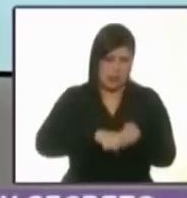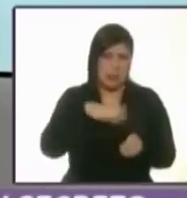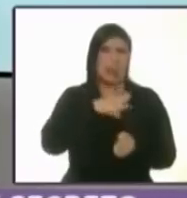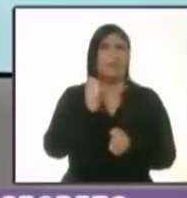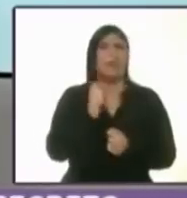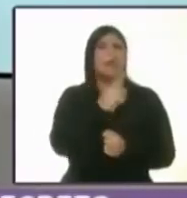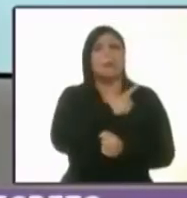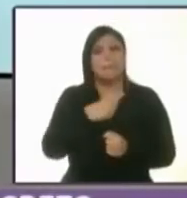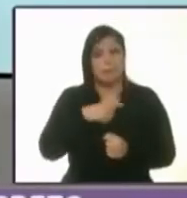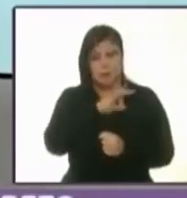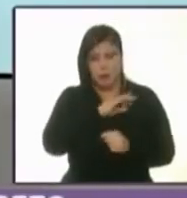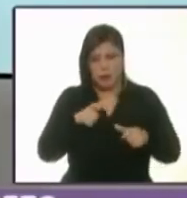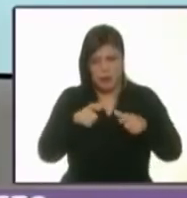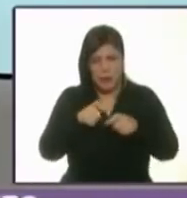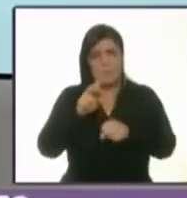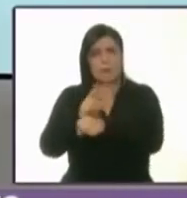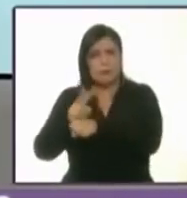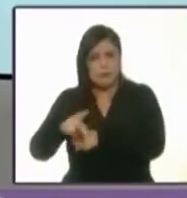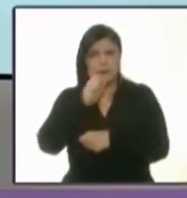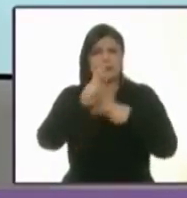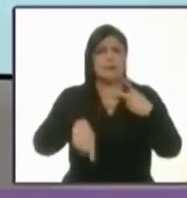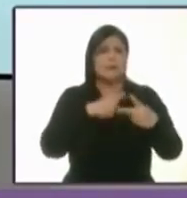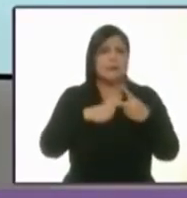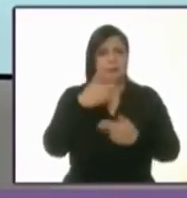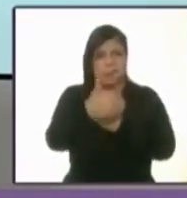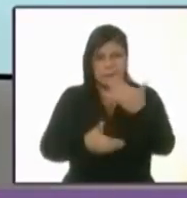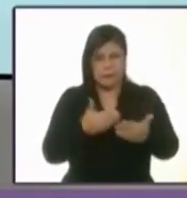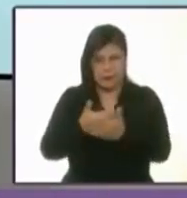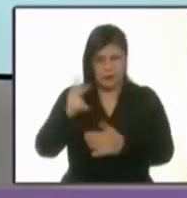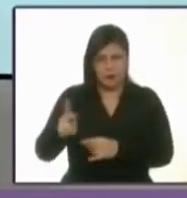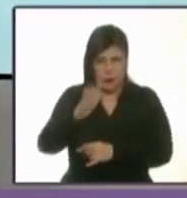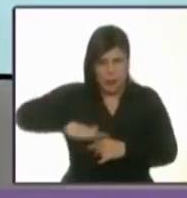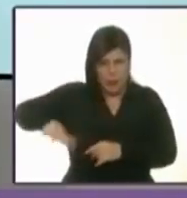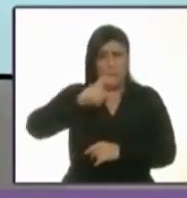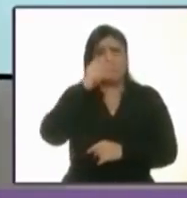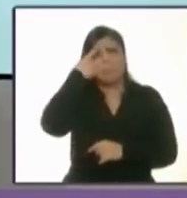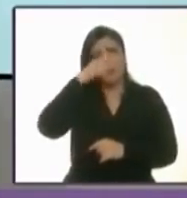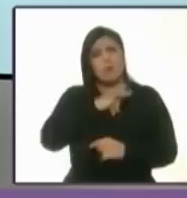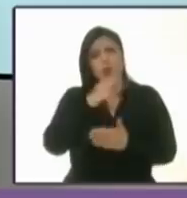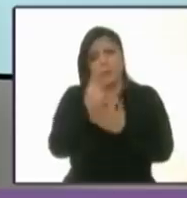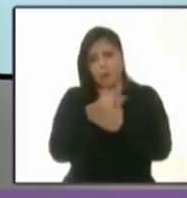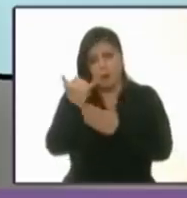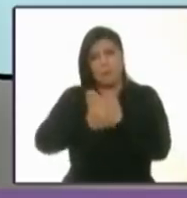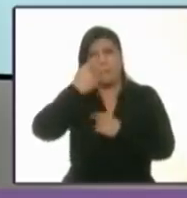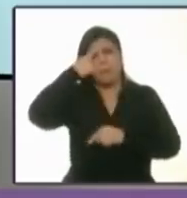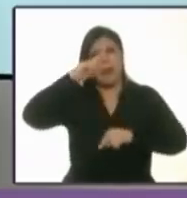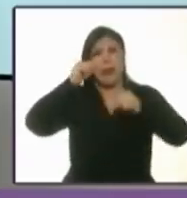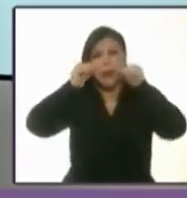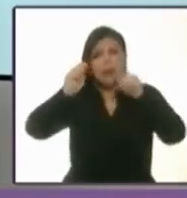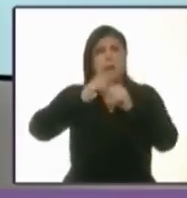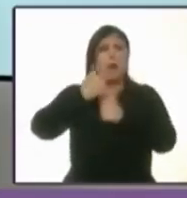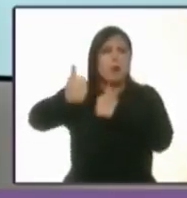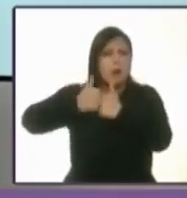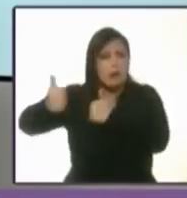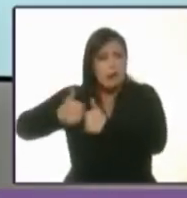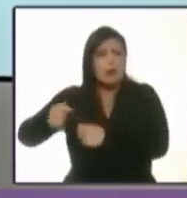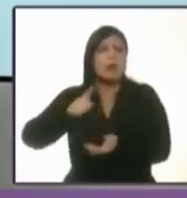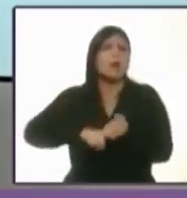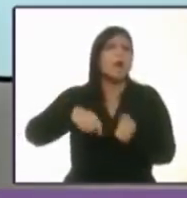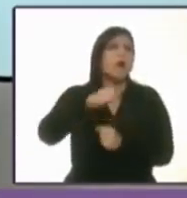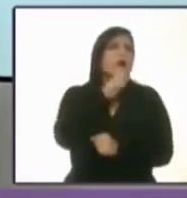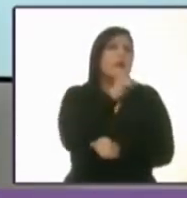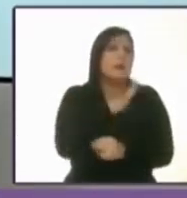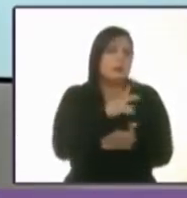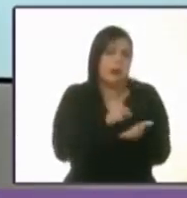brindar seguridad, a brindar servicios públicos y a tener un proyecto para resolver los problemas de movilidad y resolver los problemas de los